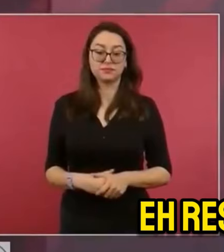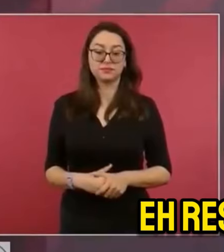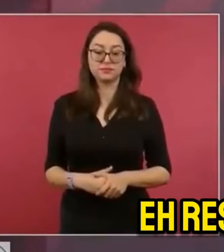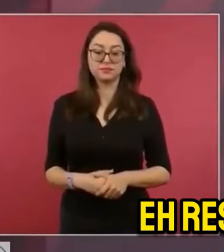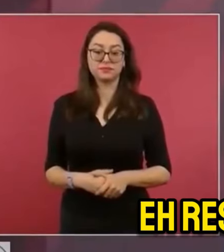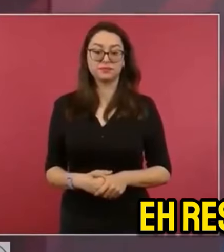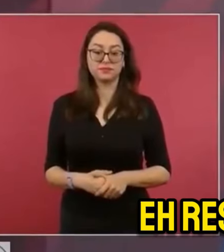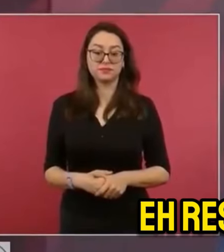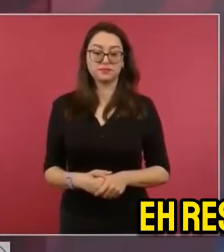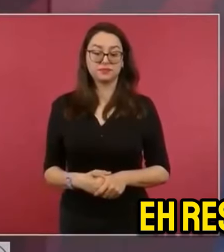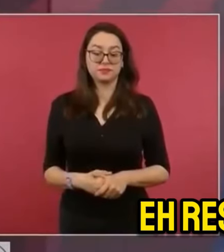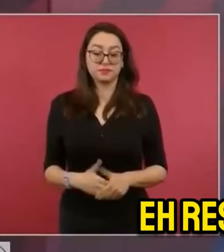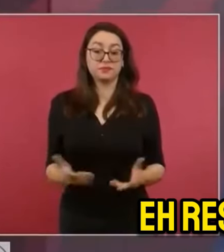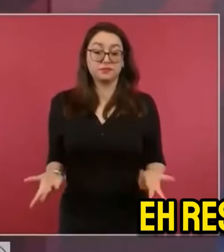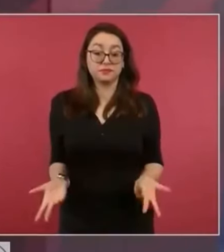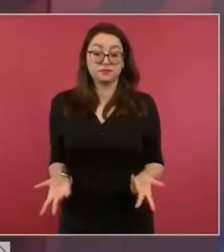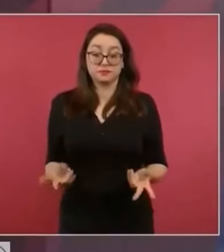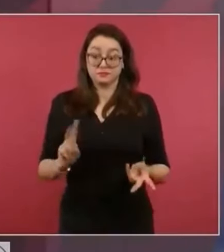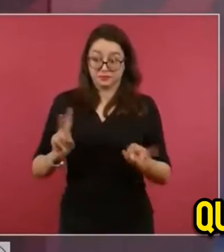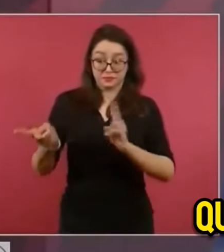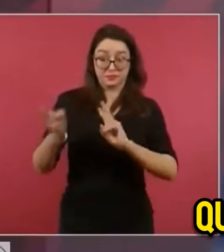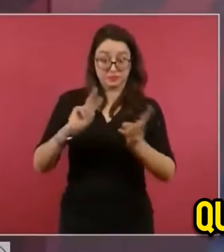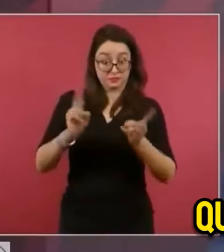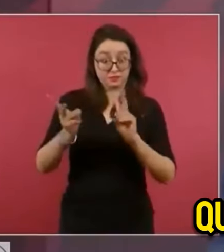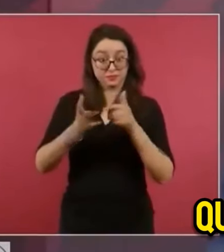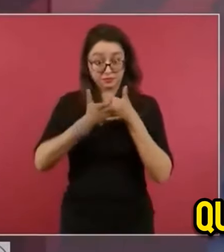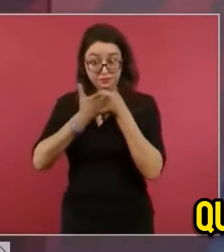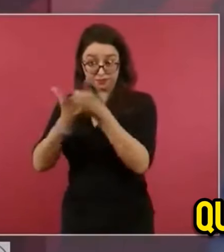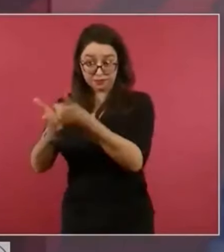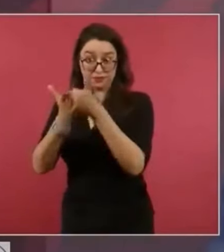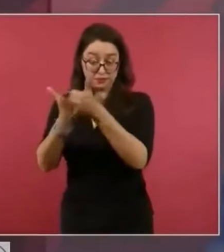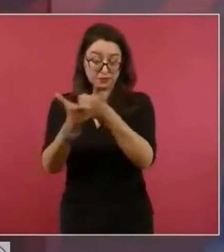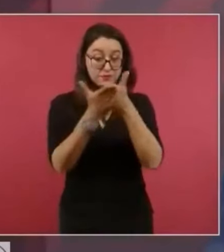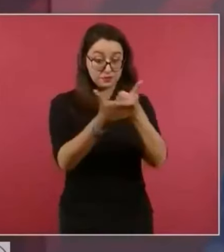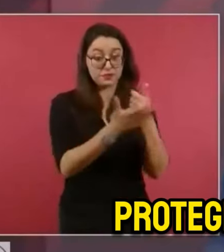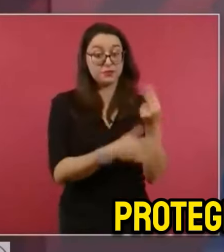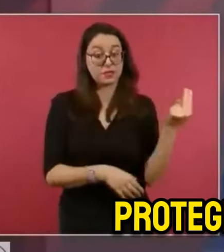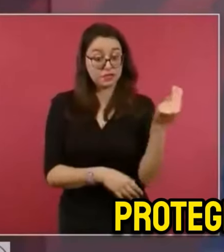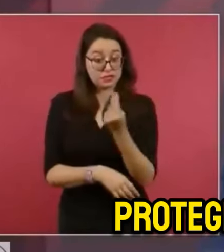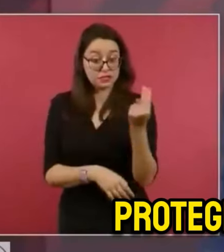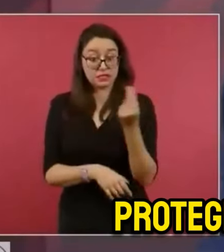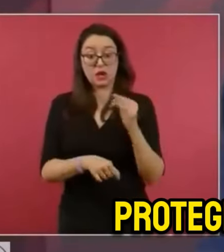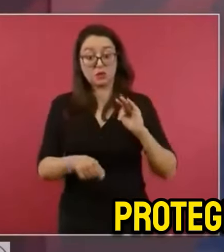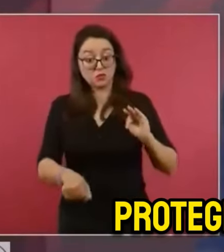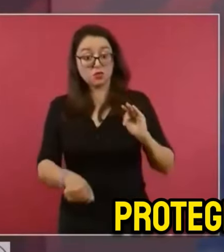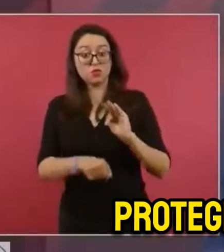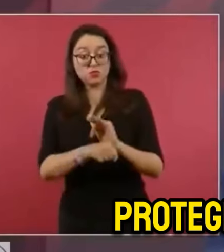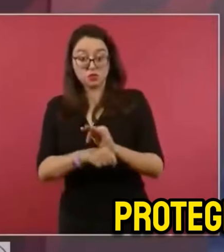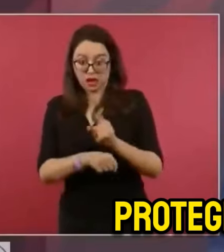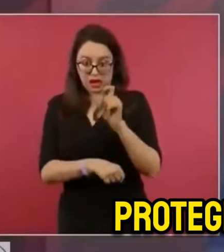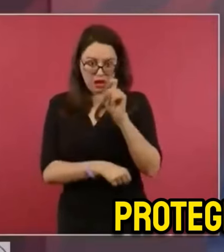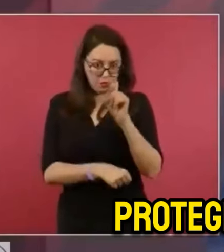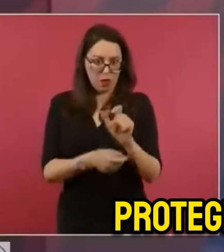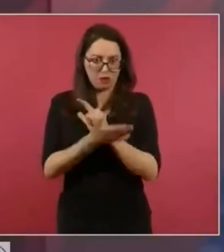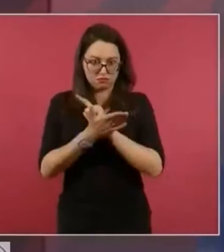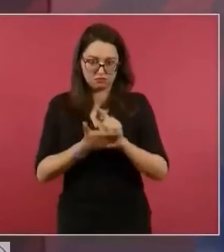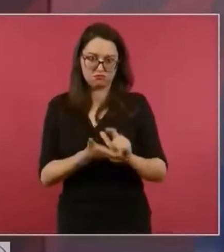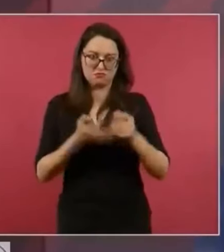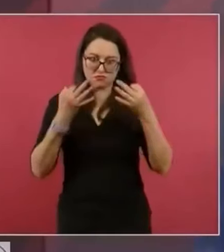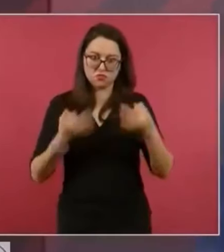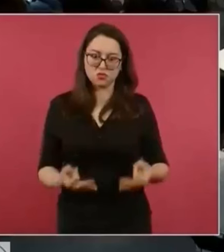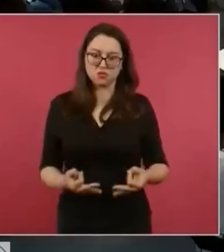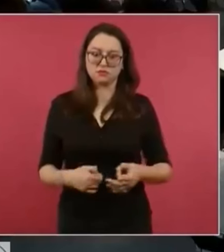También resolver el problema de los vecinos, que es lo que tenemos que hacer, protegerlos y resolverles el problema.